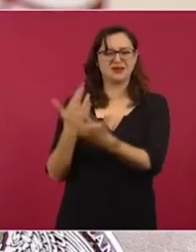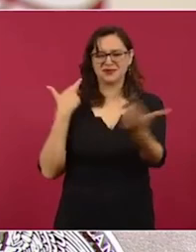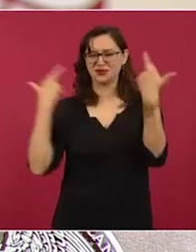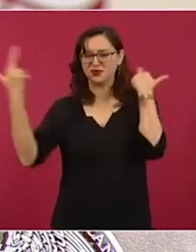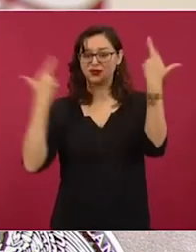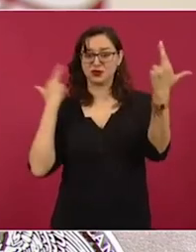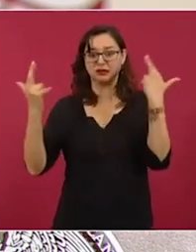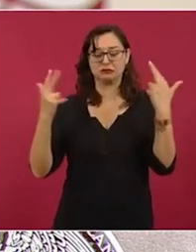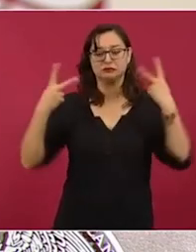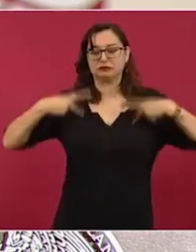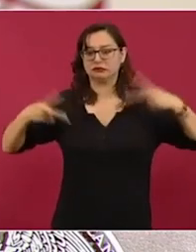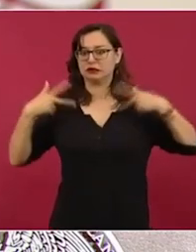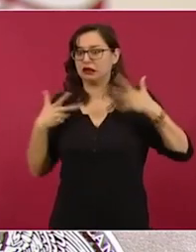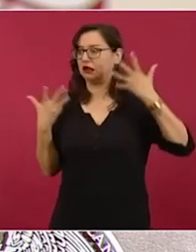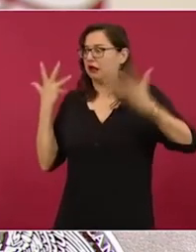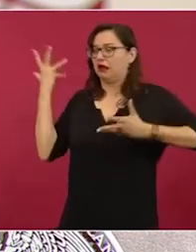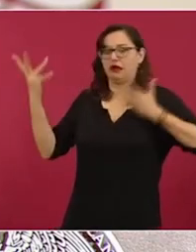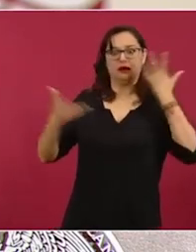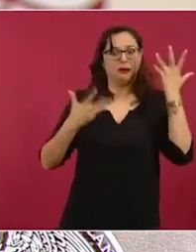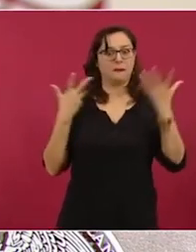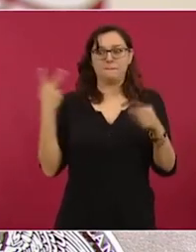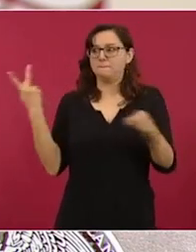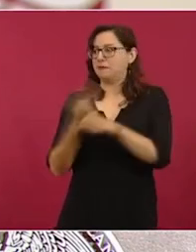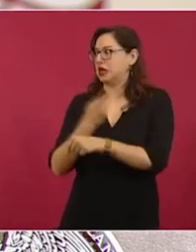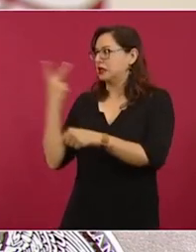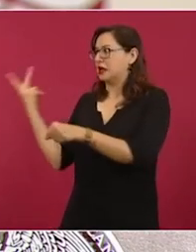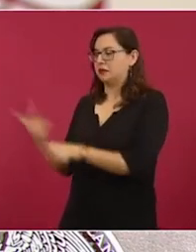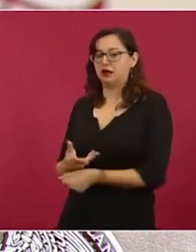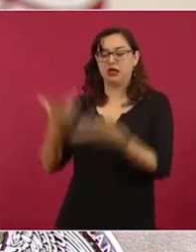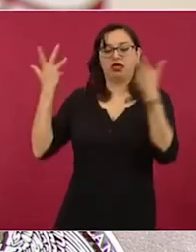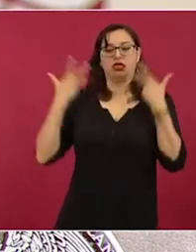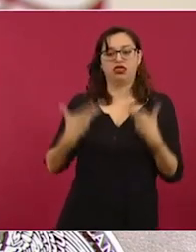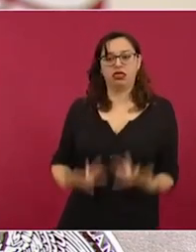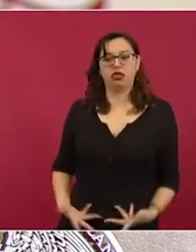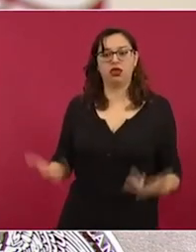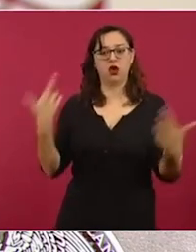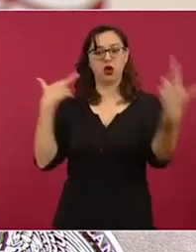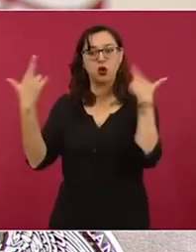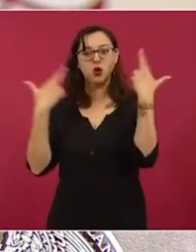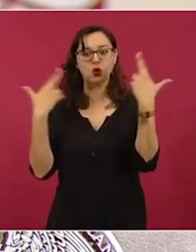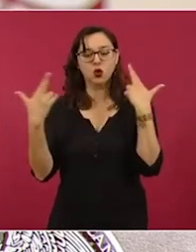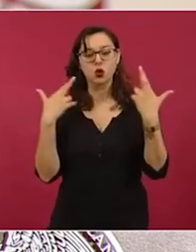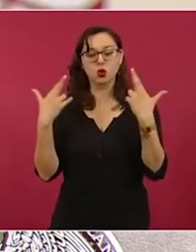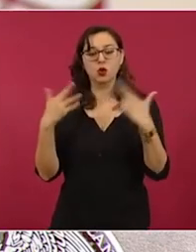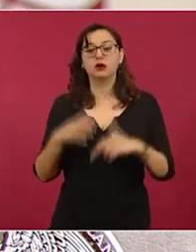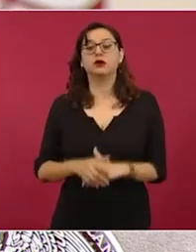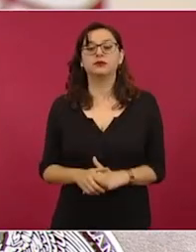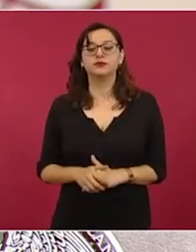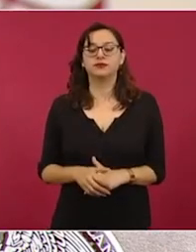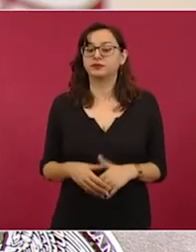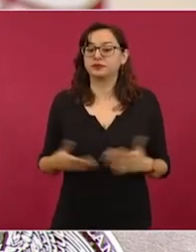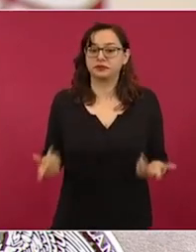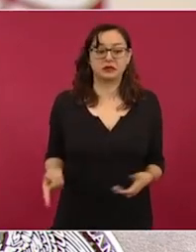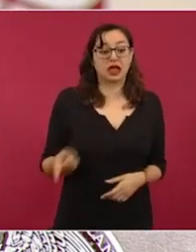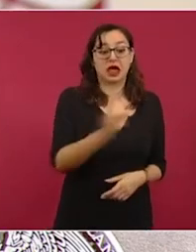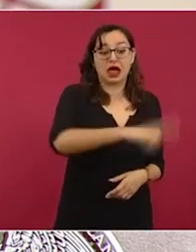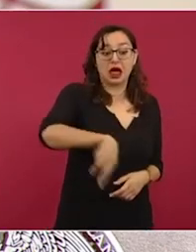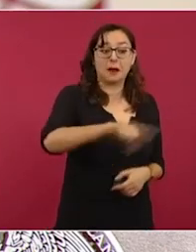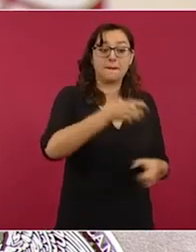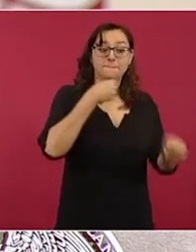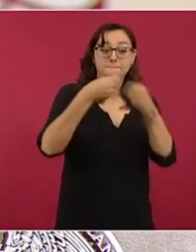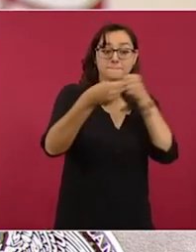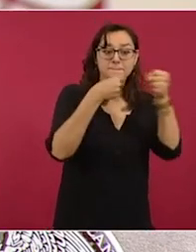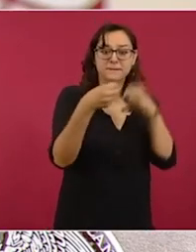Terminal 3 del Aeropuerto Internacional de Cancún en Quintana Roo. Aún sin saber qué había